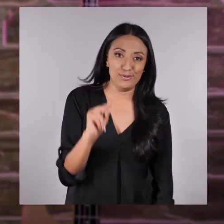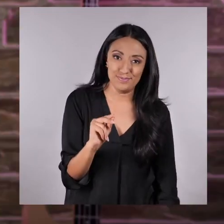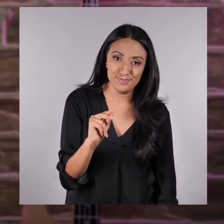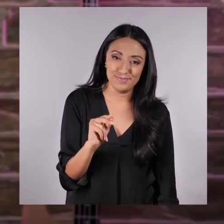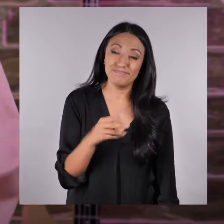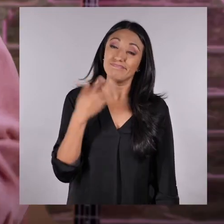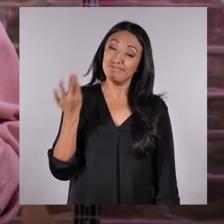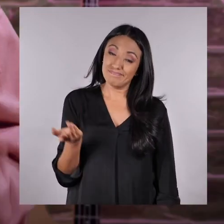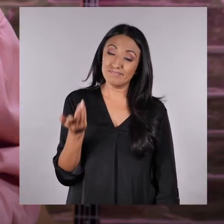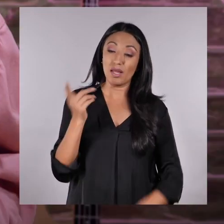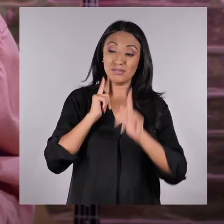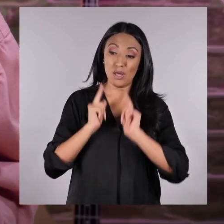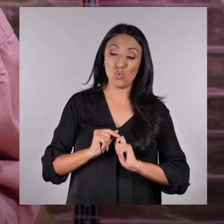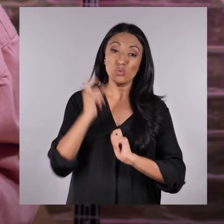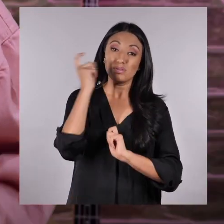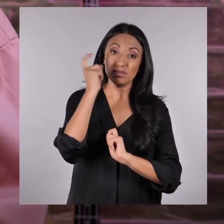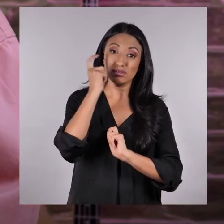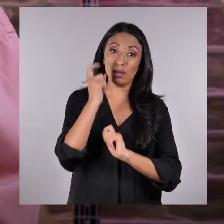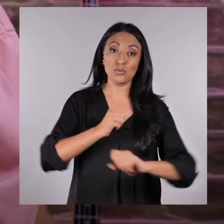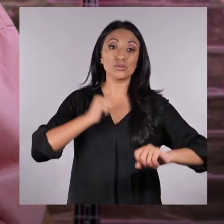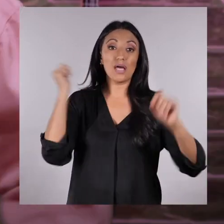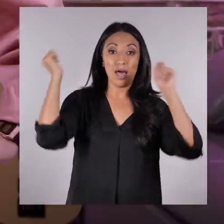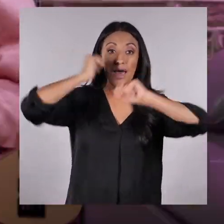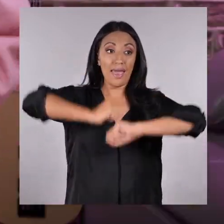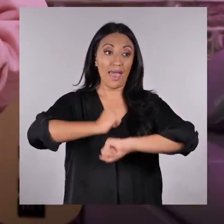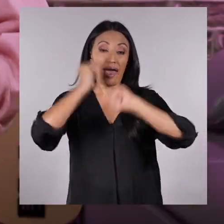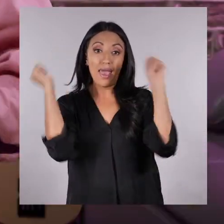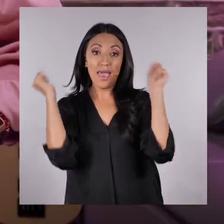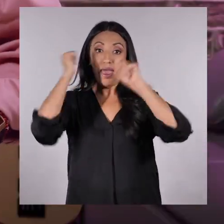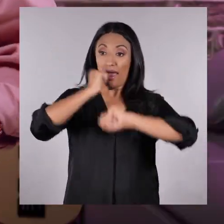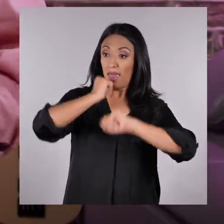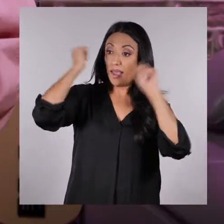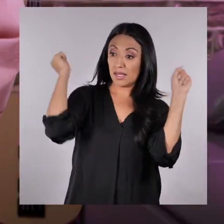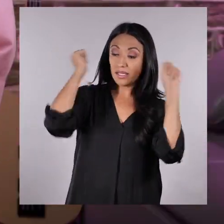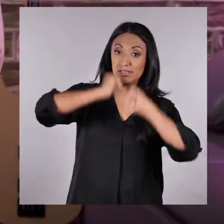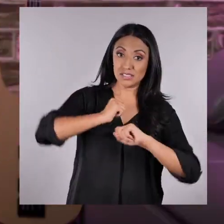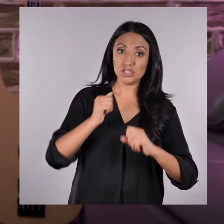Pero no, porque para estar sanos necesitamos hacer ejercicio.